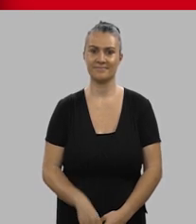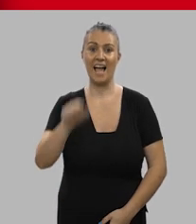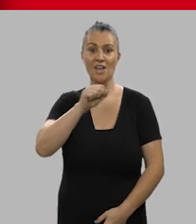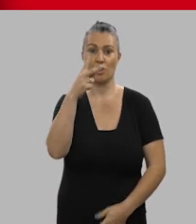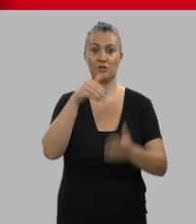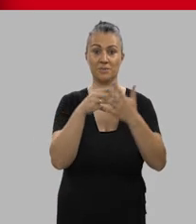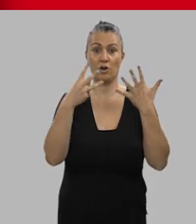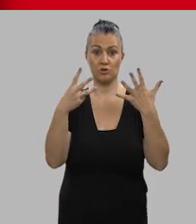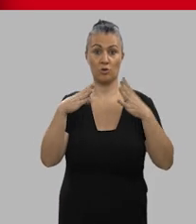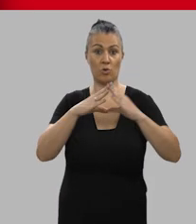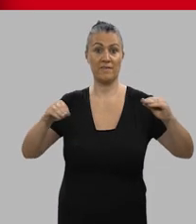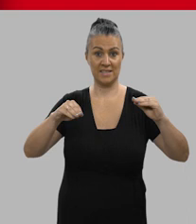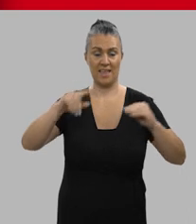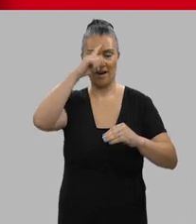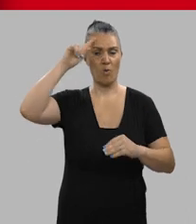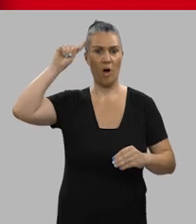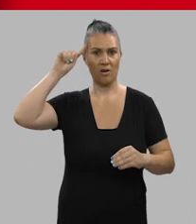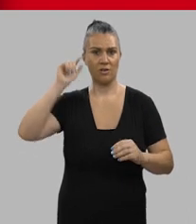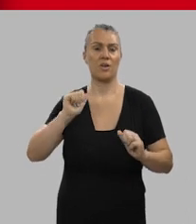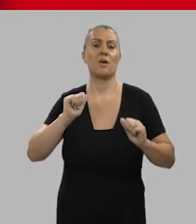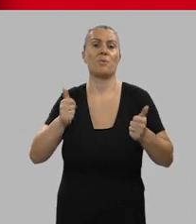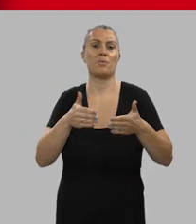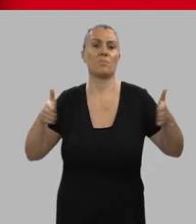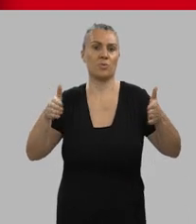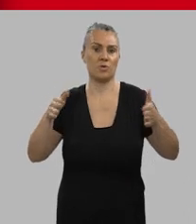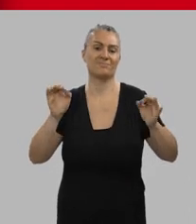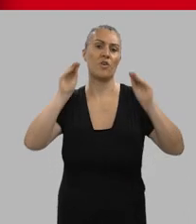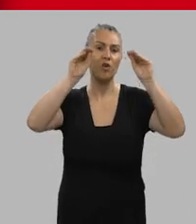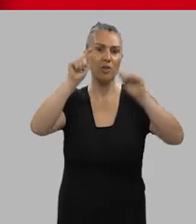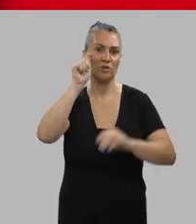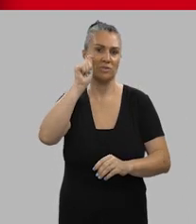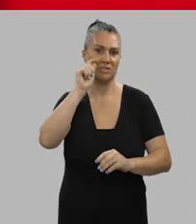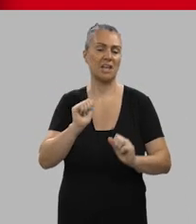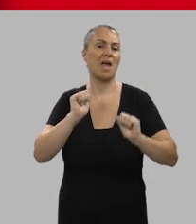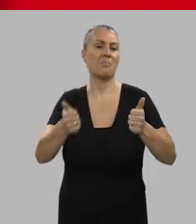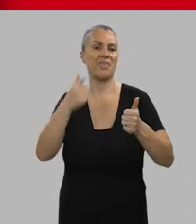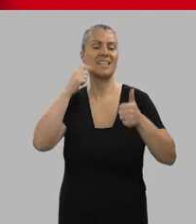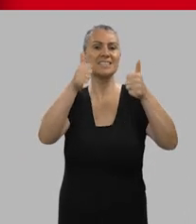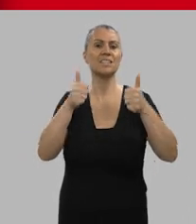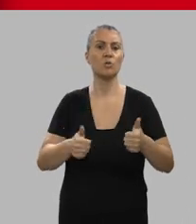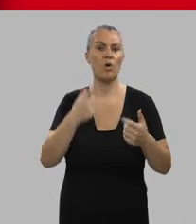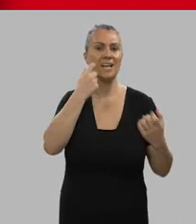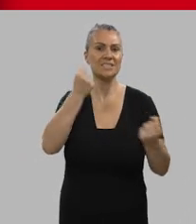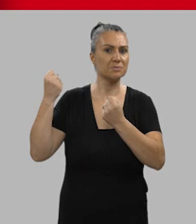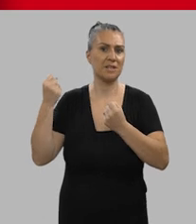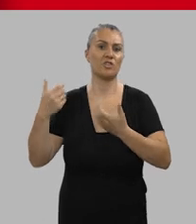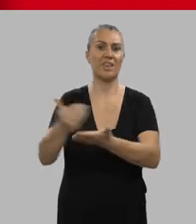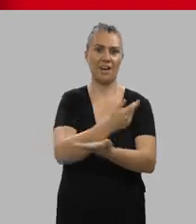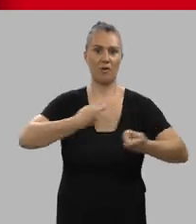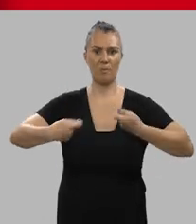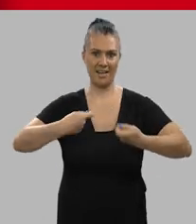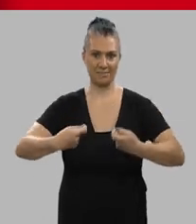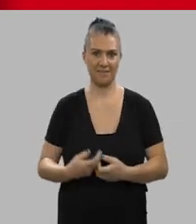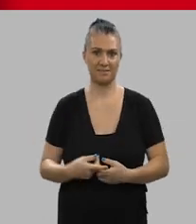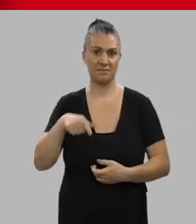En el año 2008 la Universidad Rey Juan Carlos, pionera en la formación turística, decidió poner en marcha el título de experto en Revenue Management,